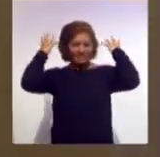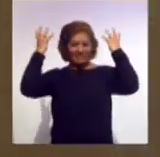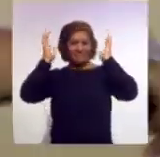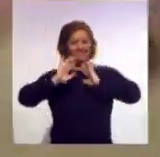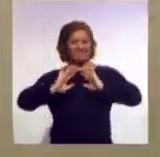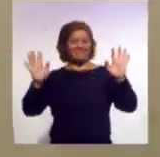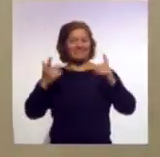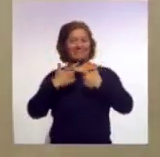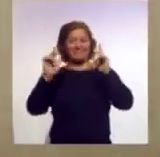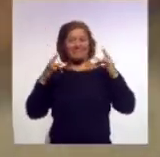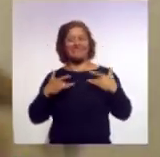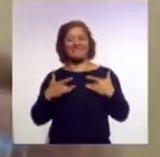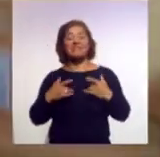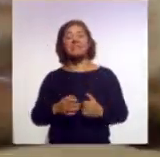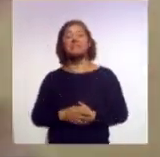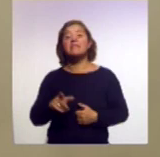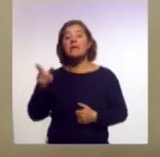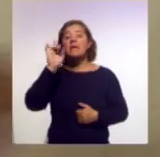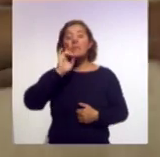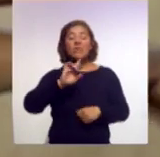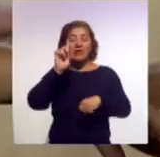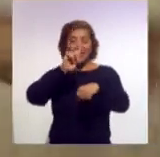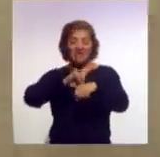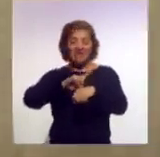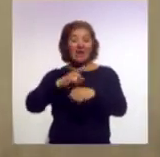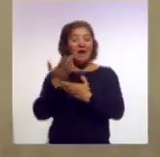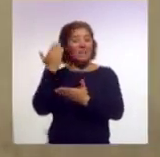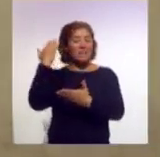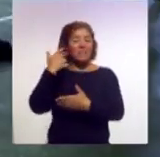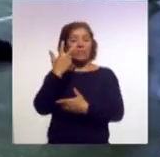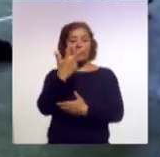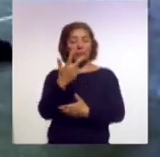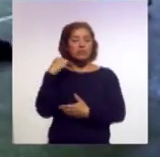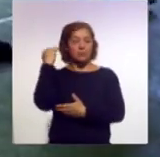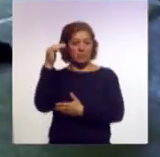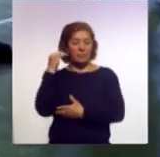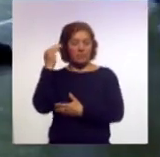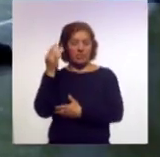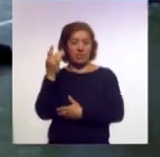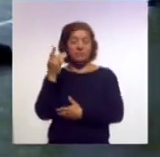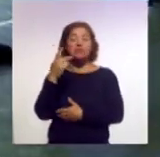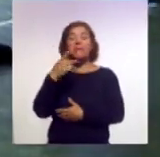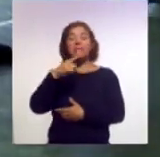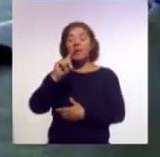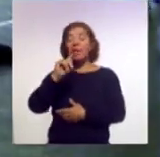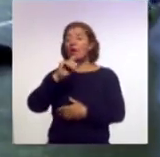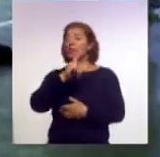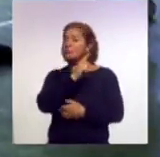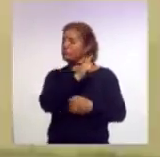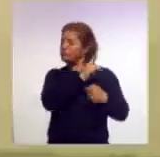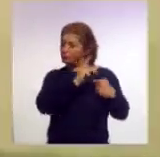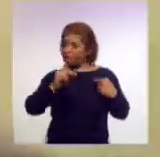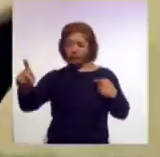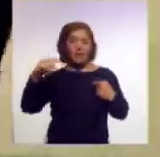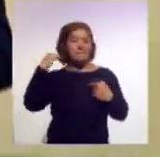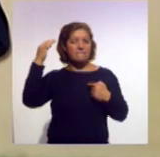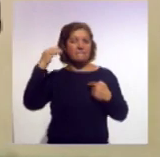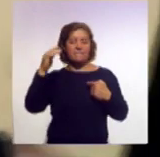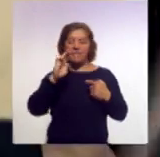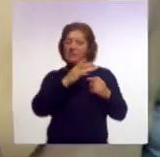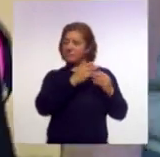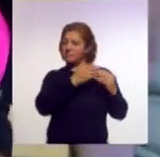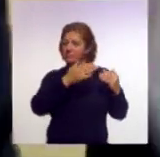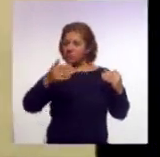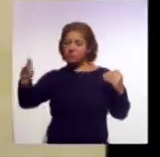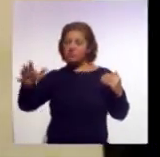Día de la Mujer se conmemoró en todo el mundo el pasado 8 de marzo sin embargo todo el mes se realizarán todo tipo de